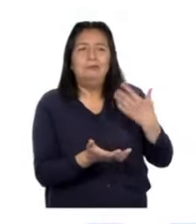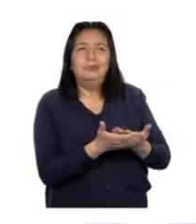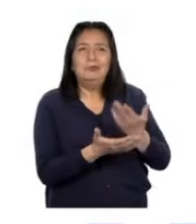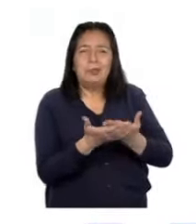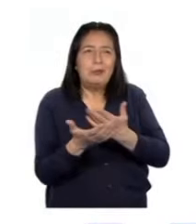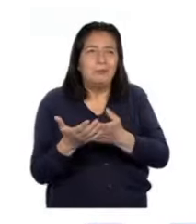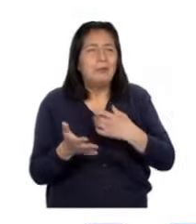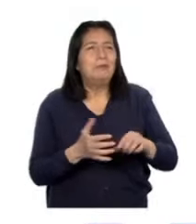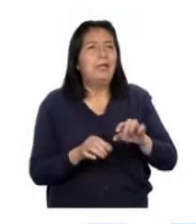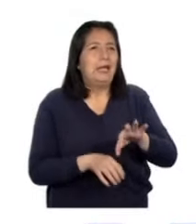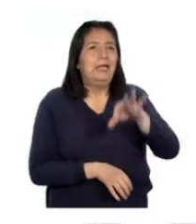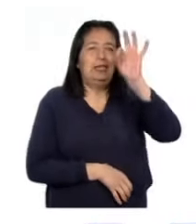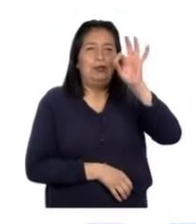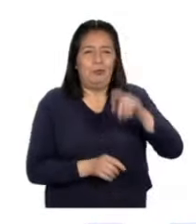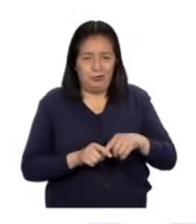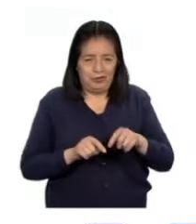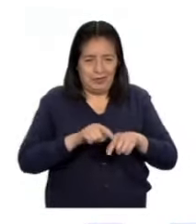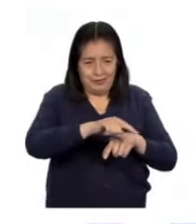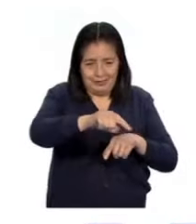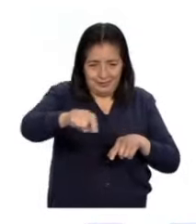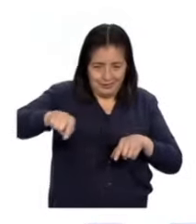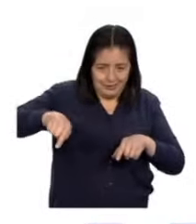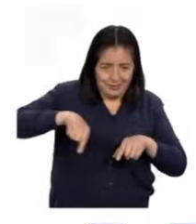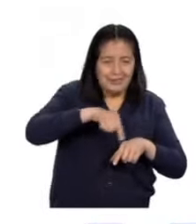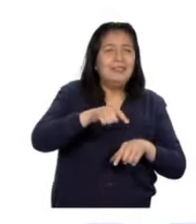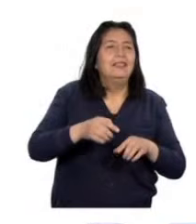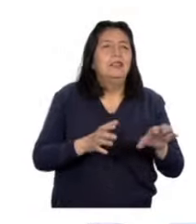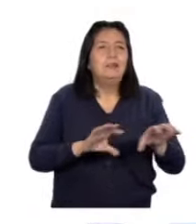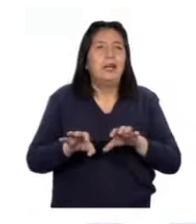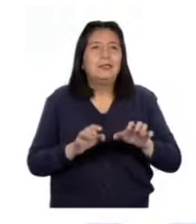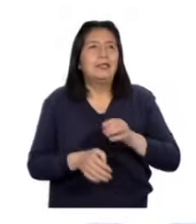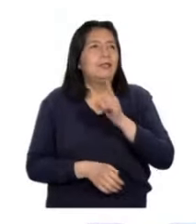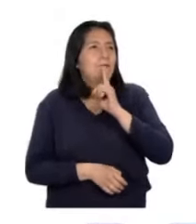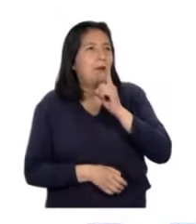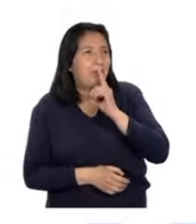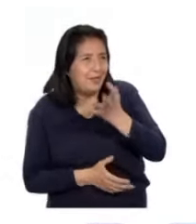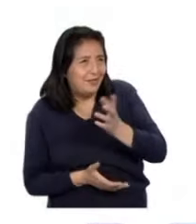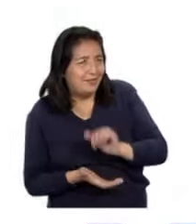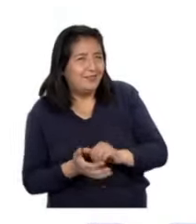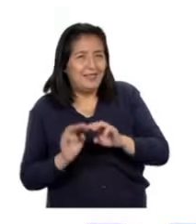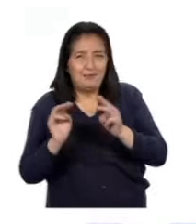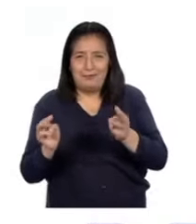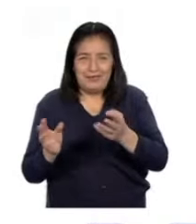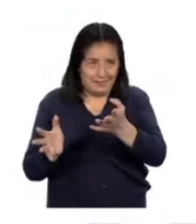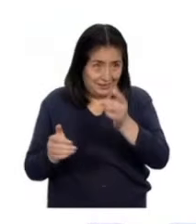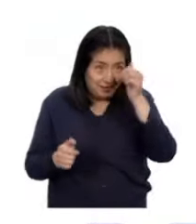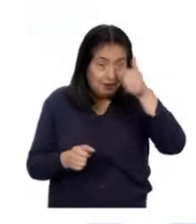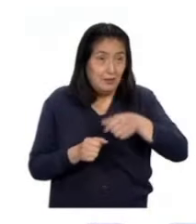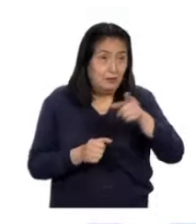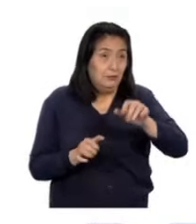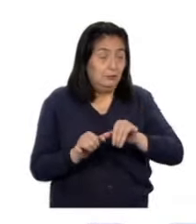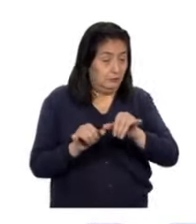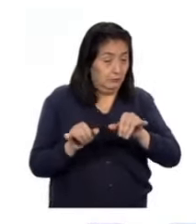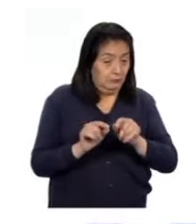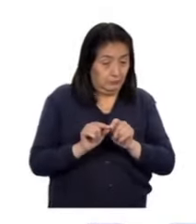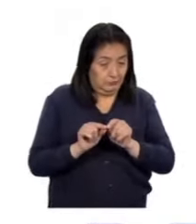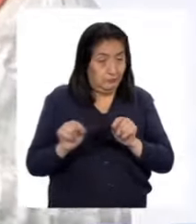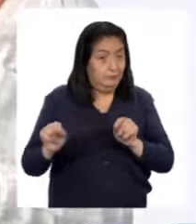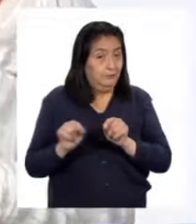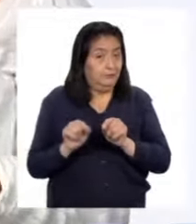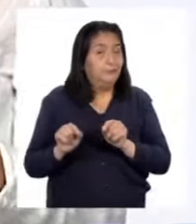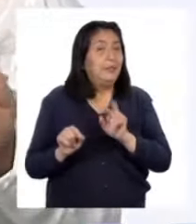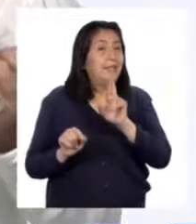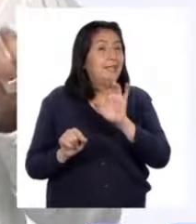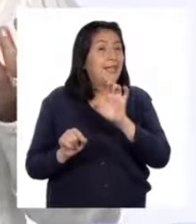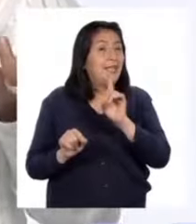longitud de la circunferencia de la mesa que debía construir el papá de Alanis. De acuerdo a la medida de longitud del radio,